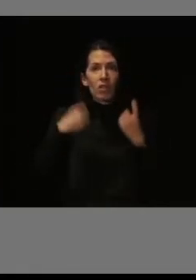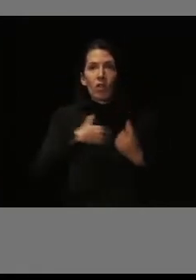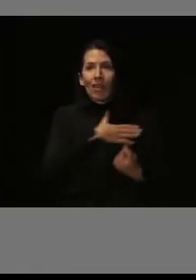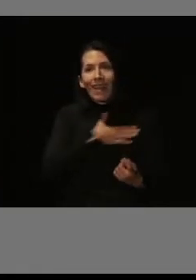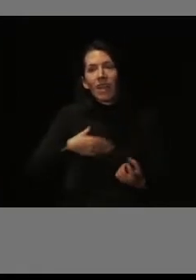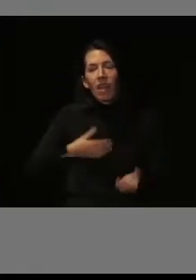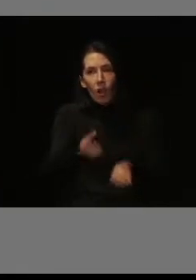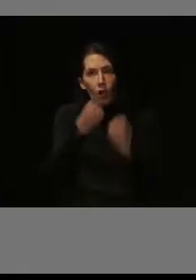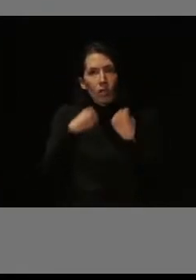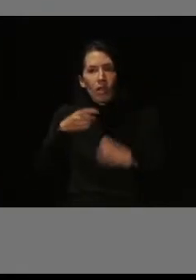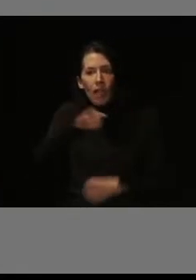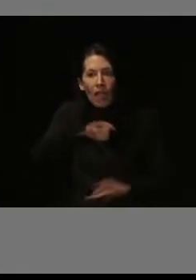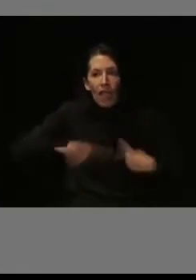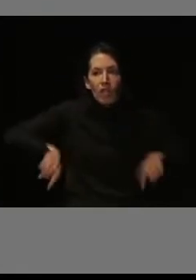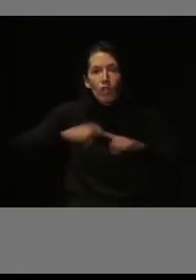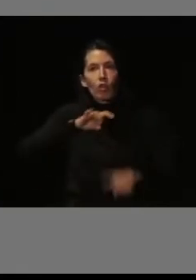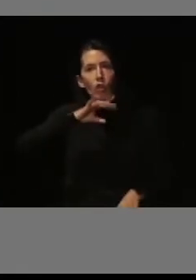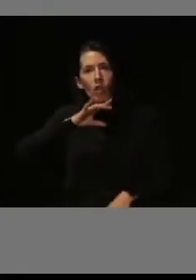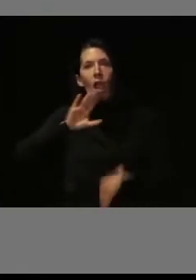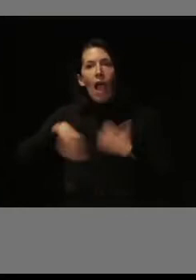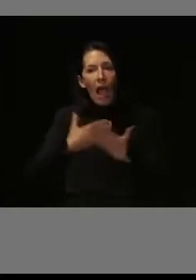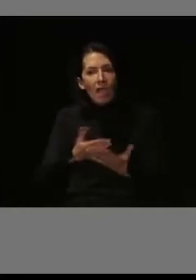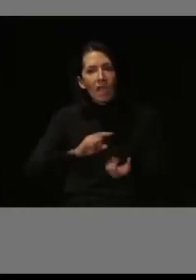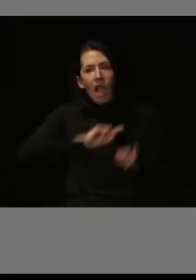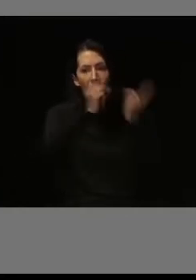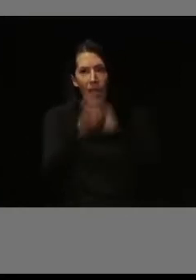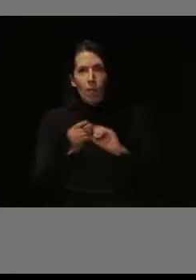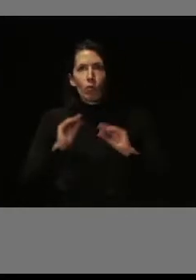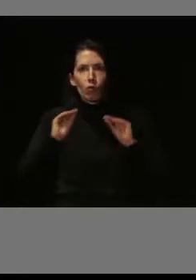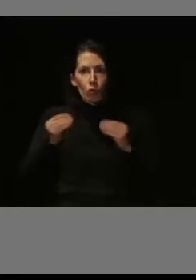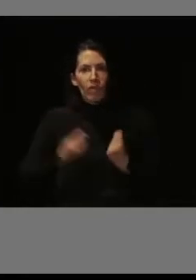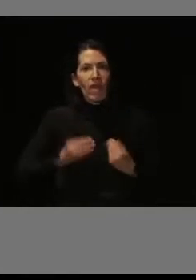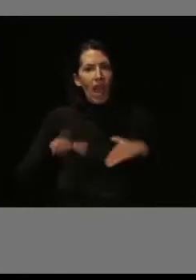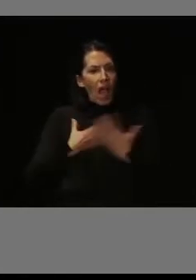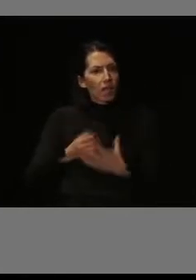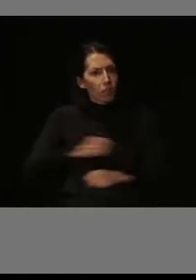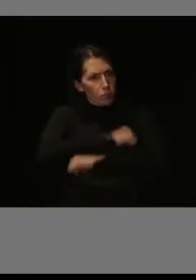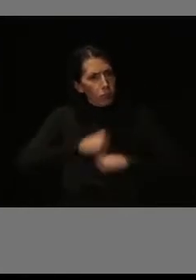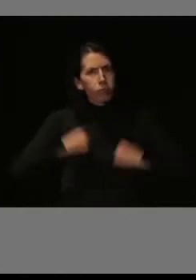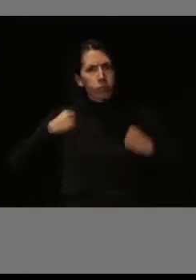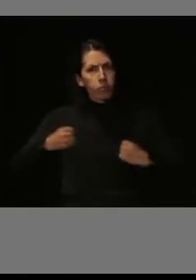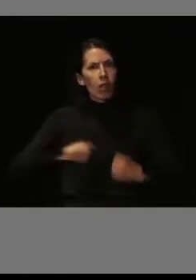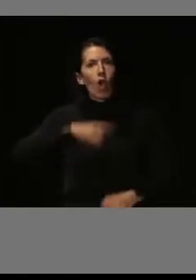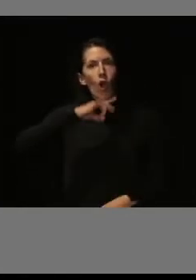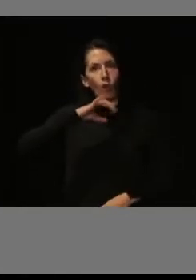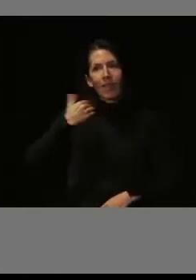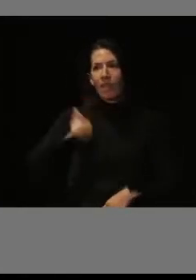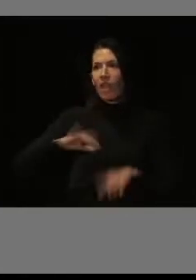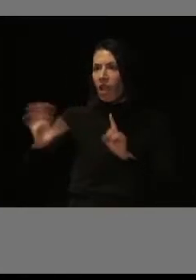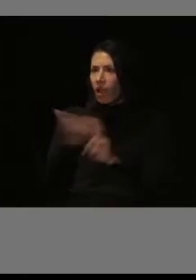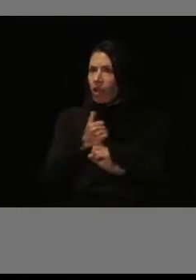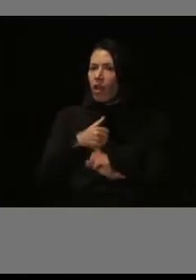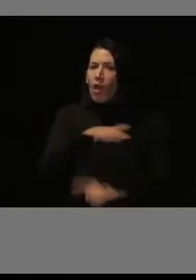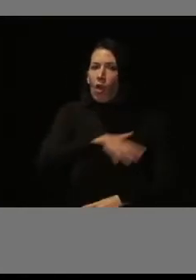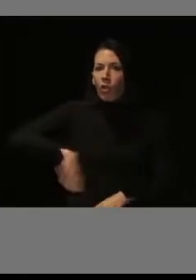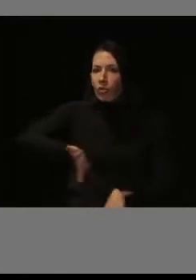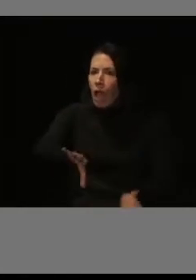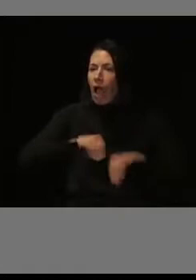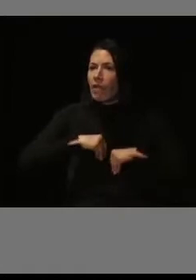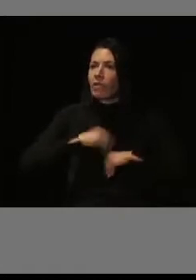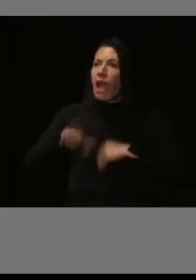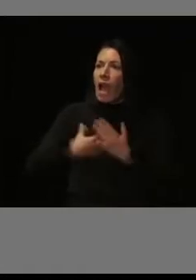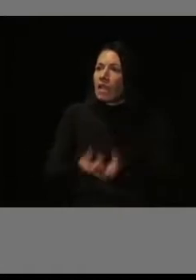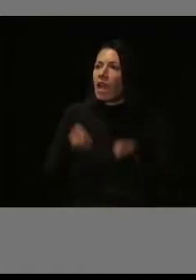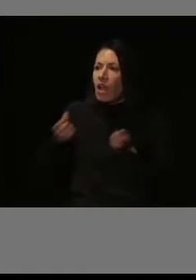comentaros lo contento y el gran cambio que supone para ellos estas prácticas. Están empoderados, contentos por haber encontrado un sitio donde les aceptan y les dan